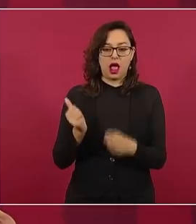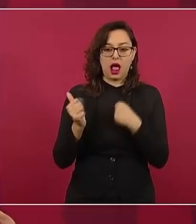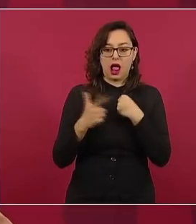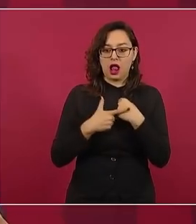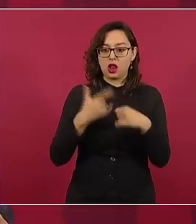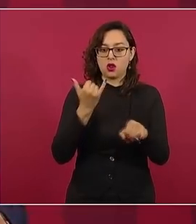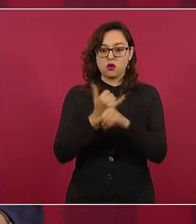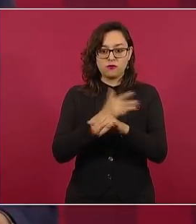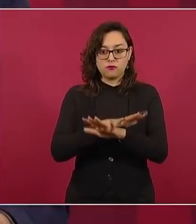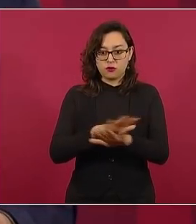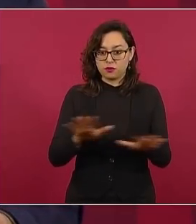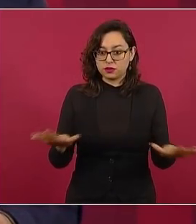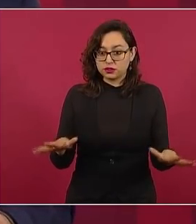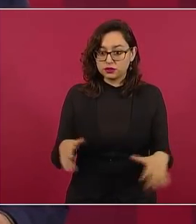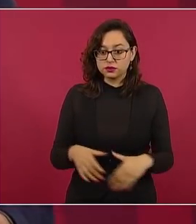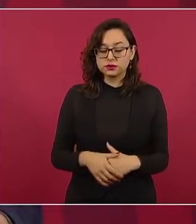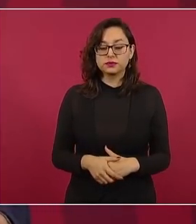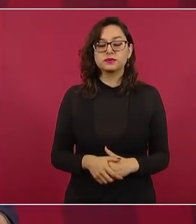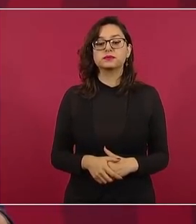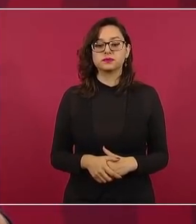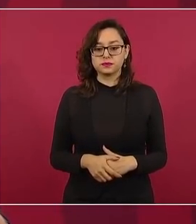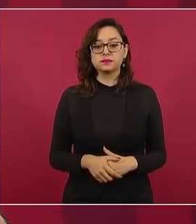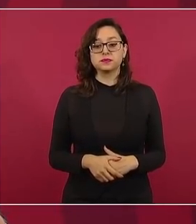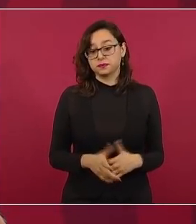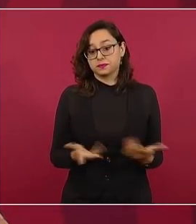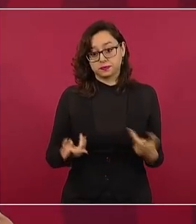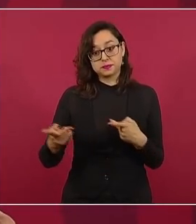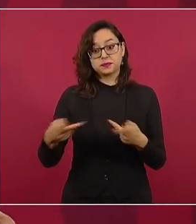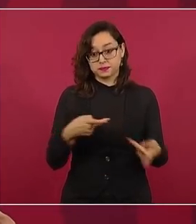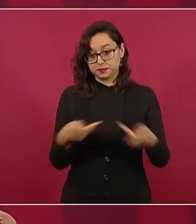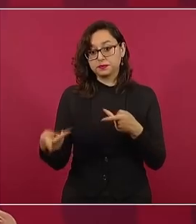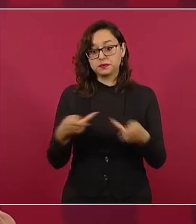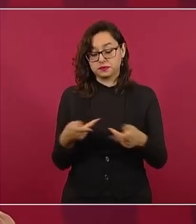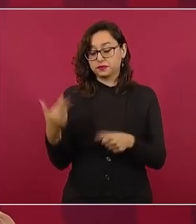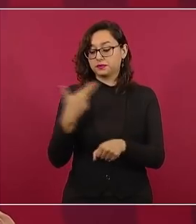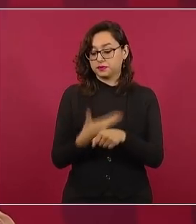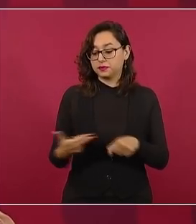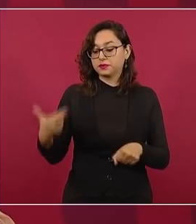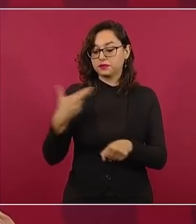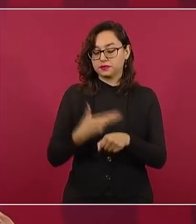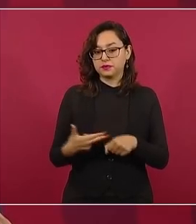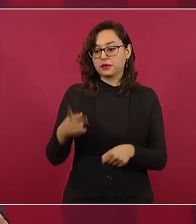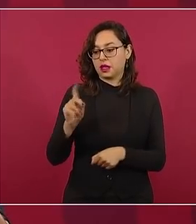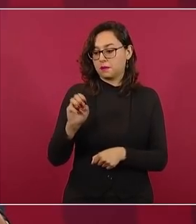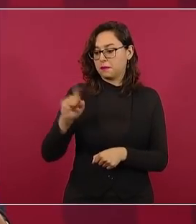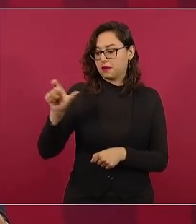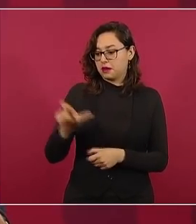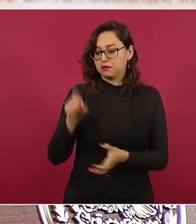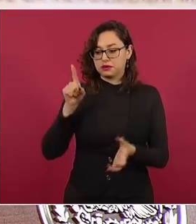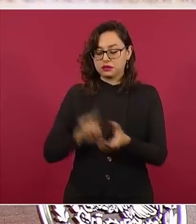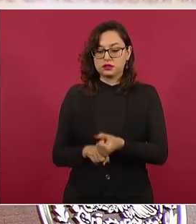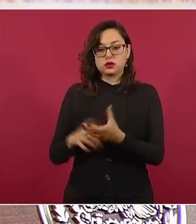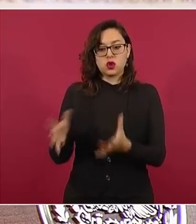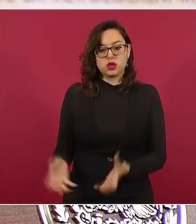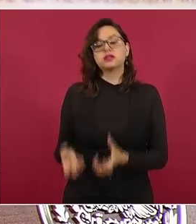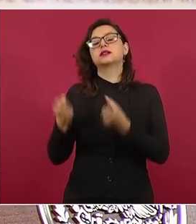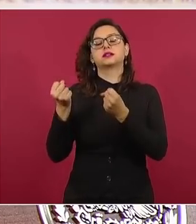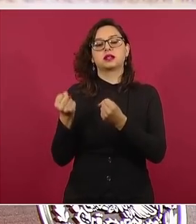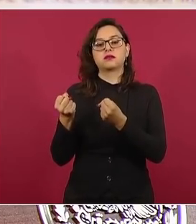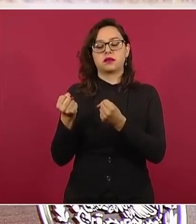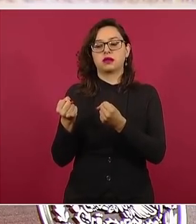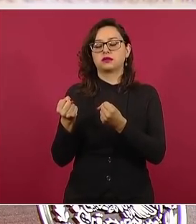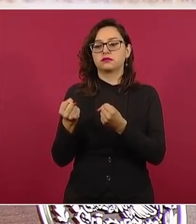Sí, es parte del plan de rescate de Pemex, el